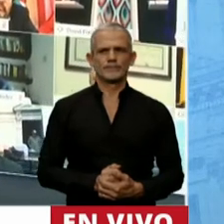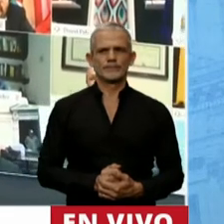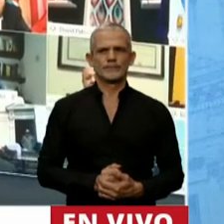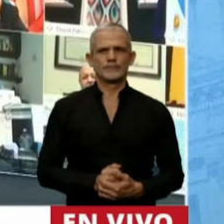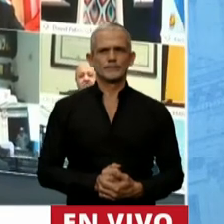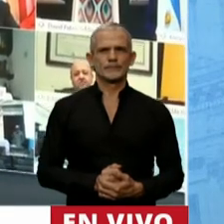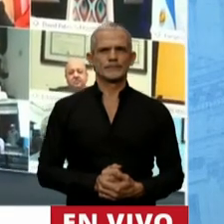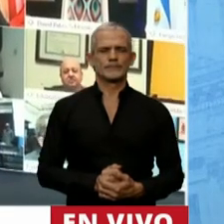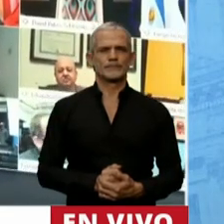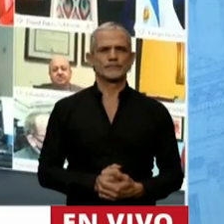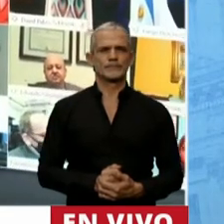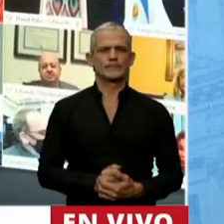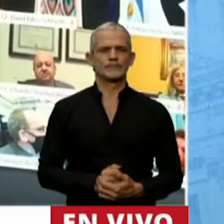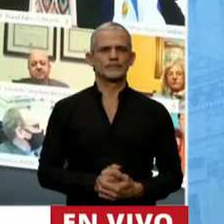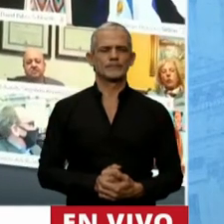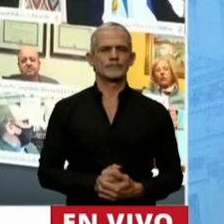¿Estás ahí?